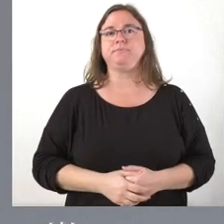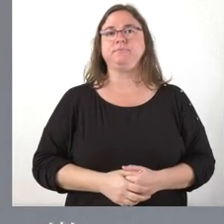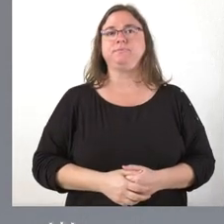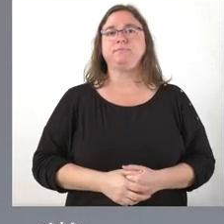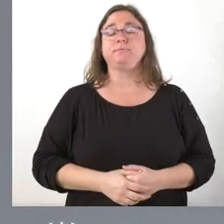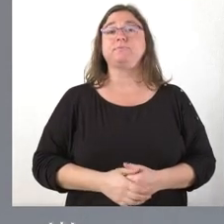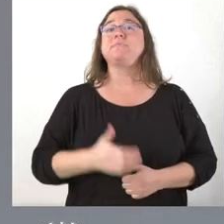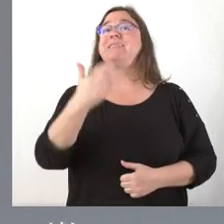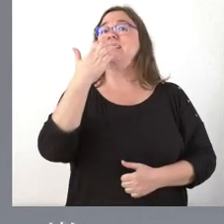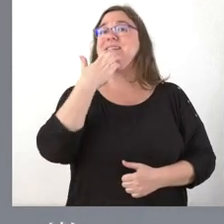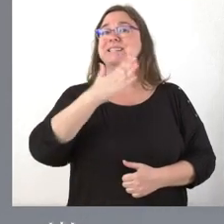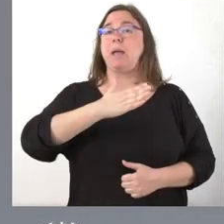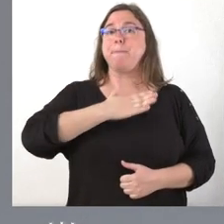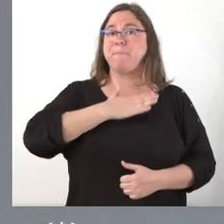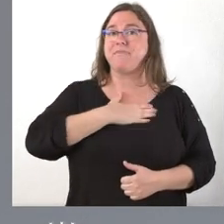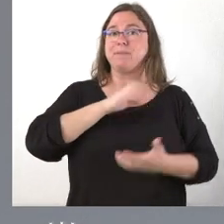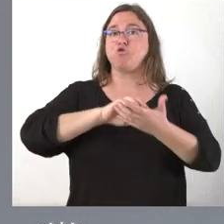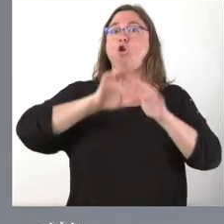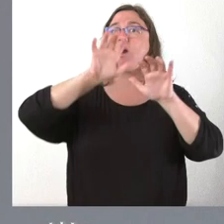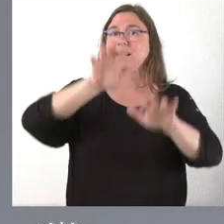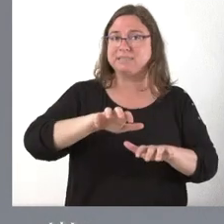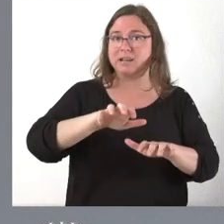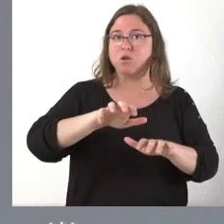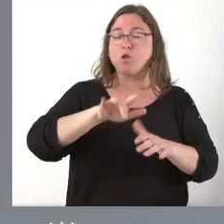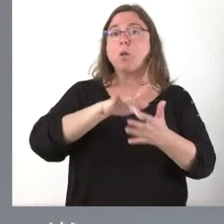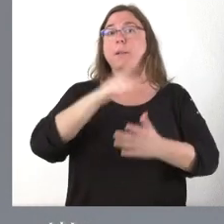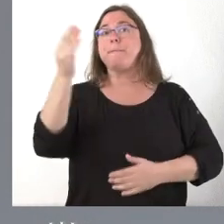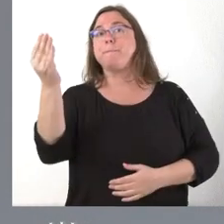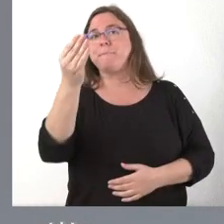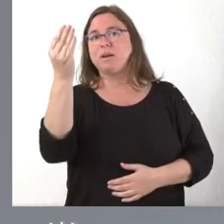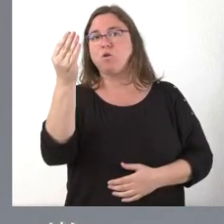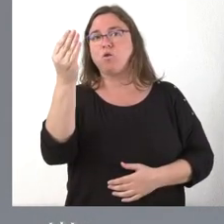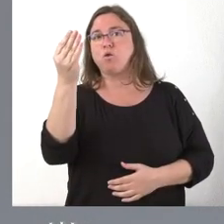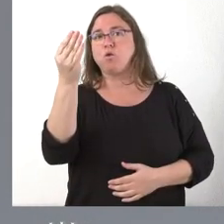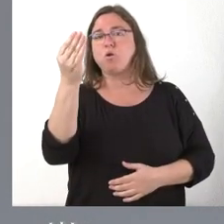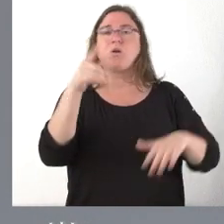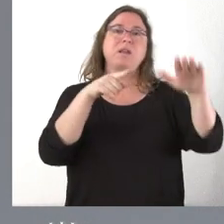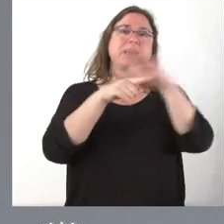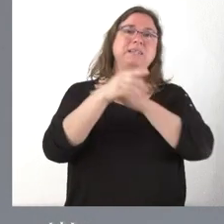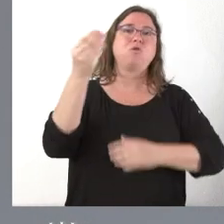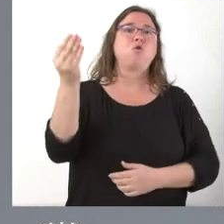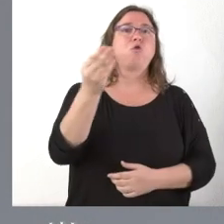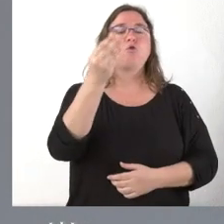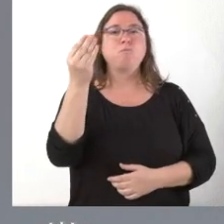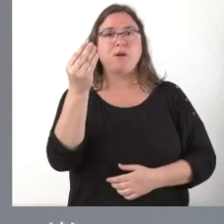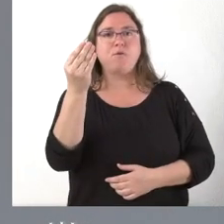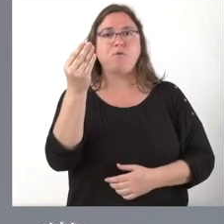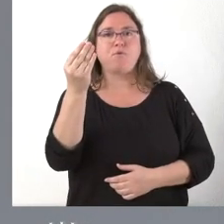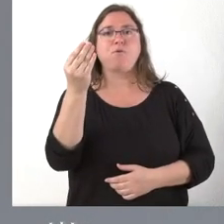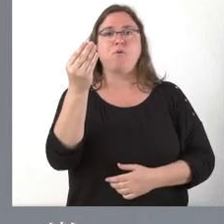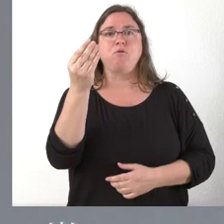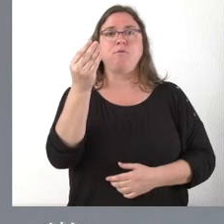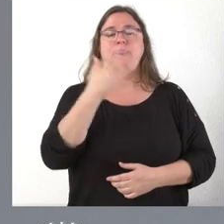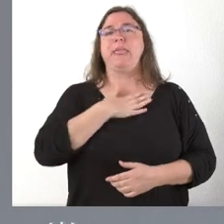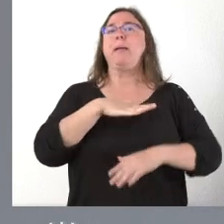Si el patrimonio de Castilla y León estaría mejor gestionado desde el